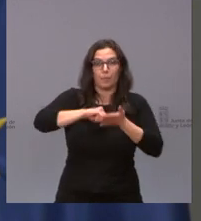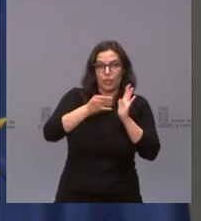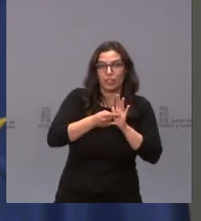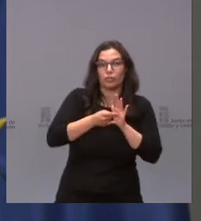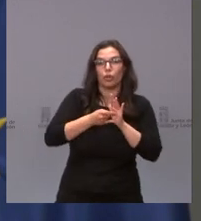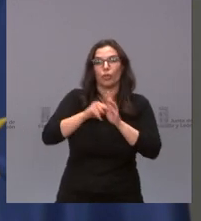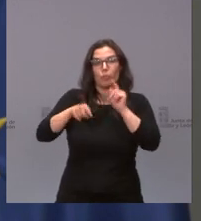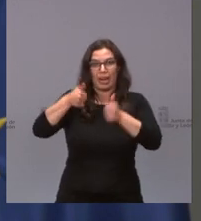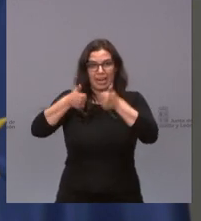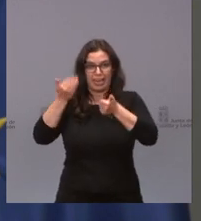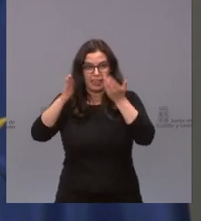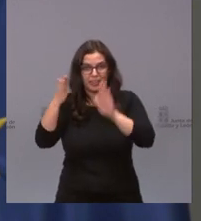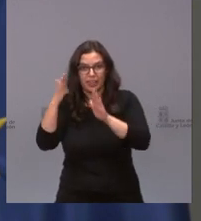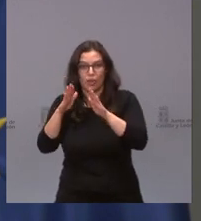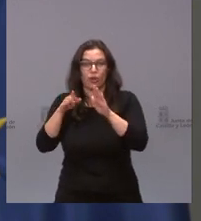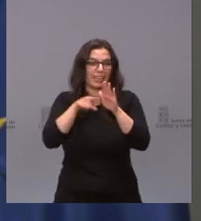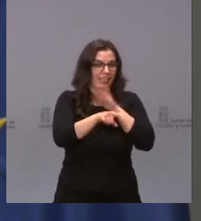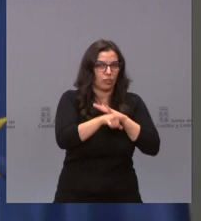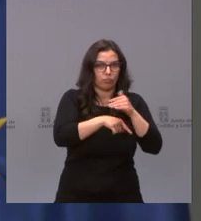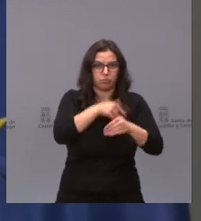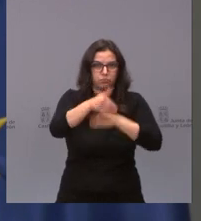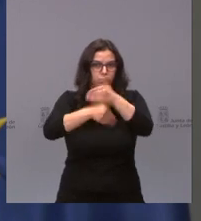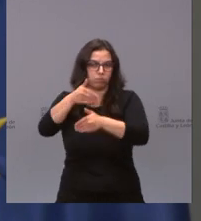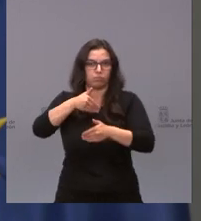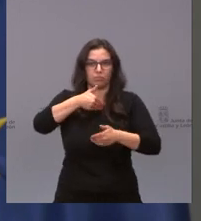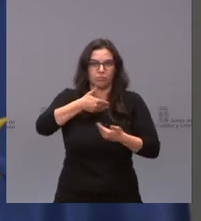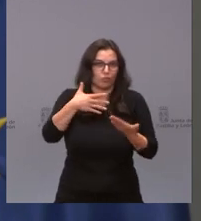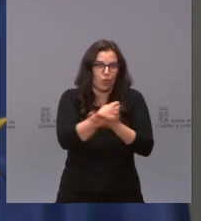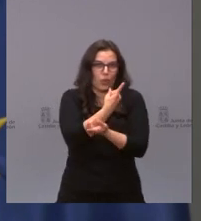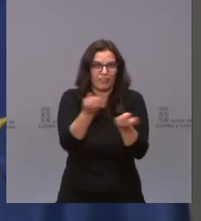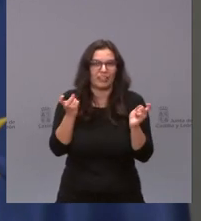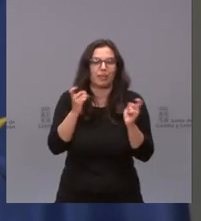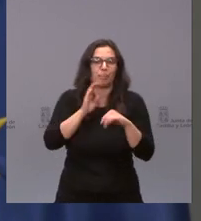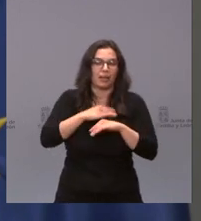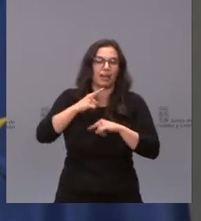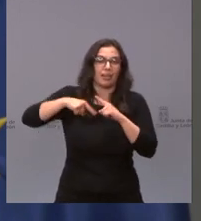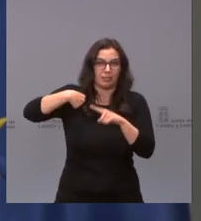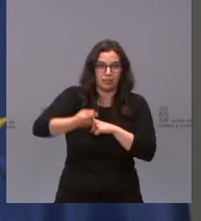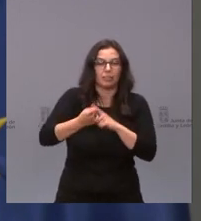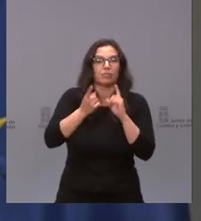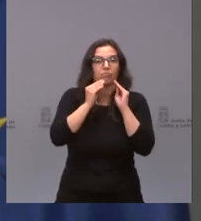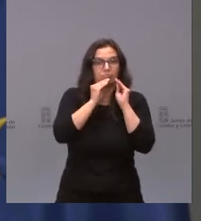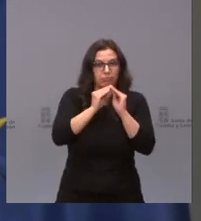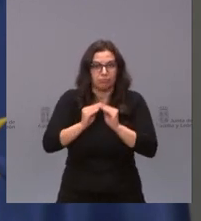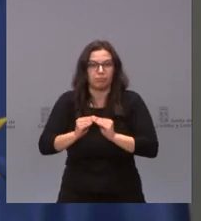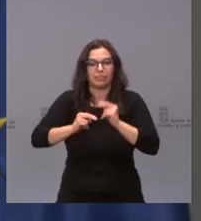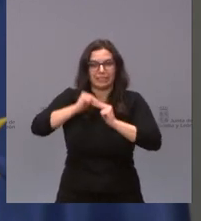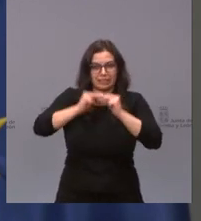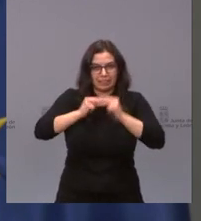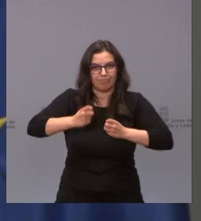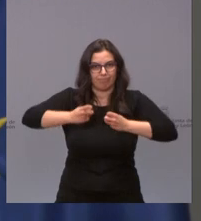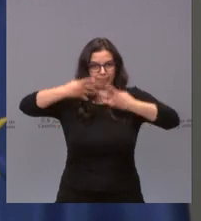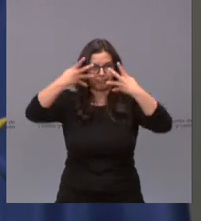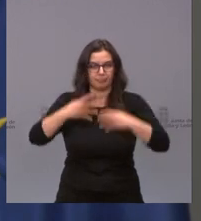licitación y de todos los trámites que son necesarios para realizar estas infraestructuras